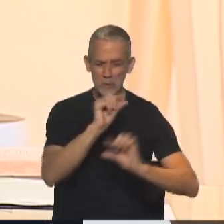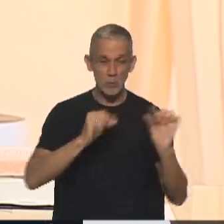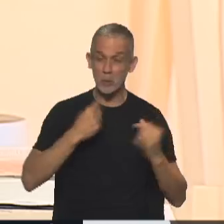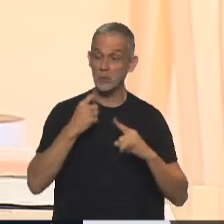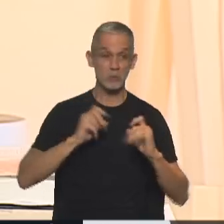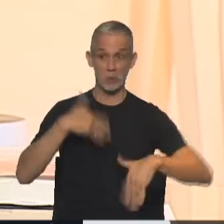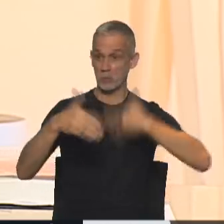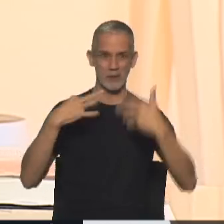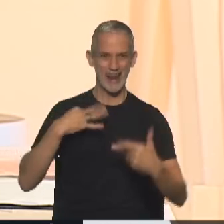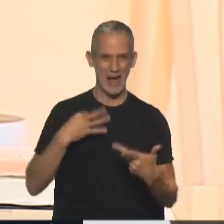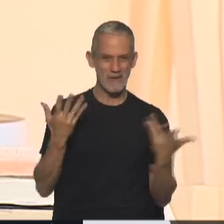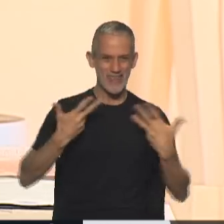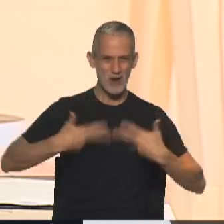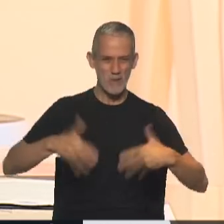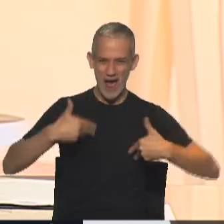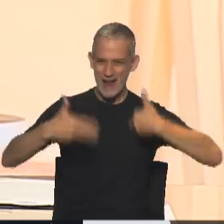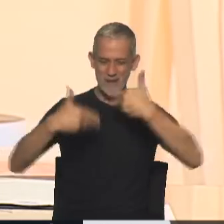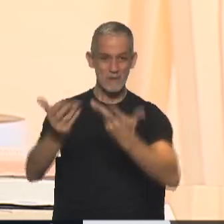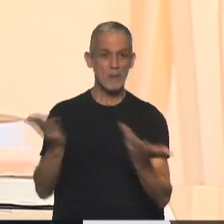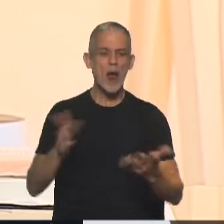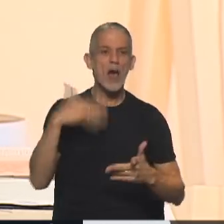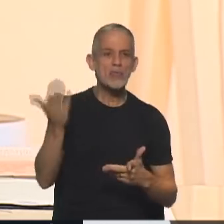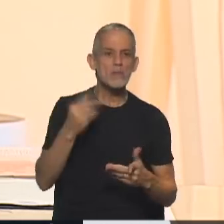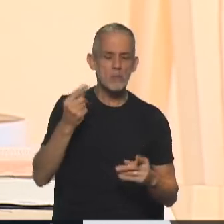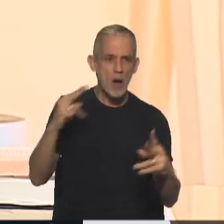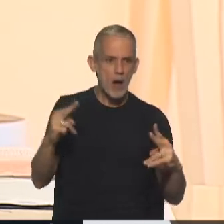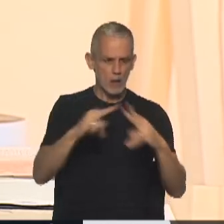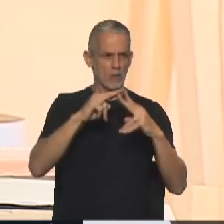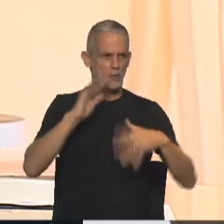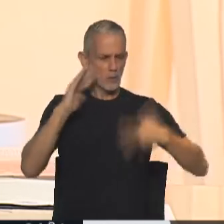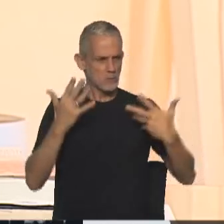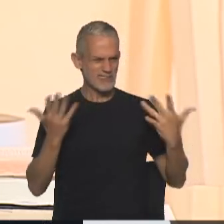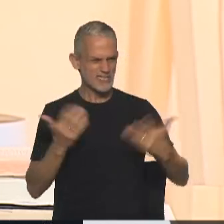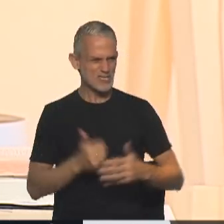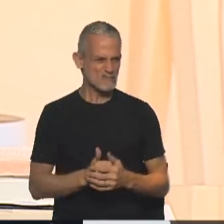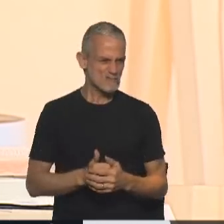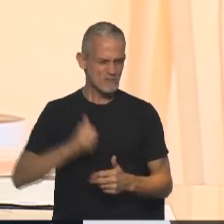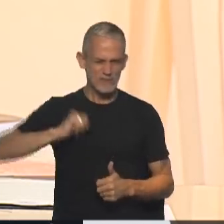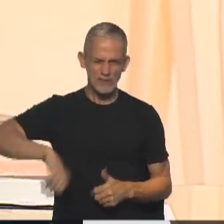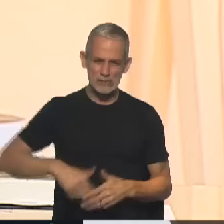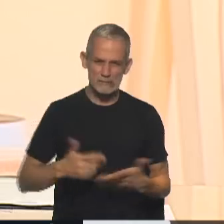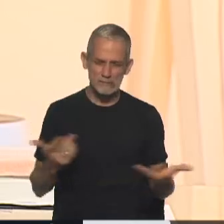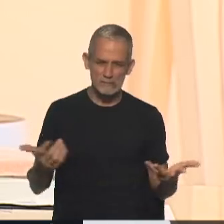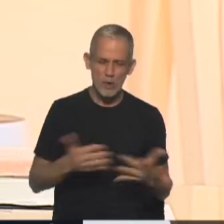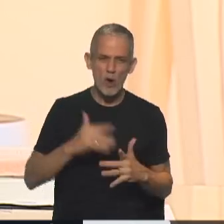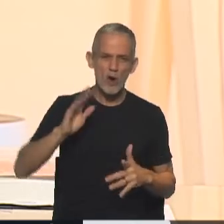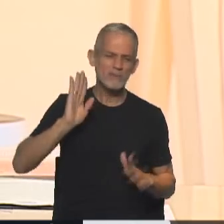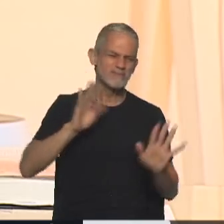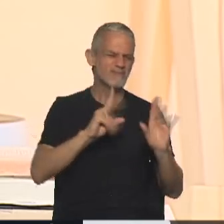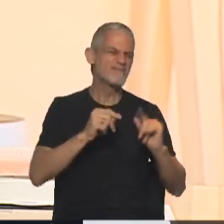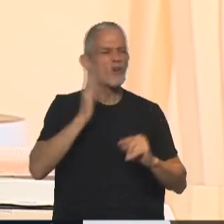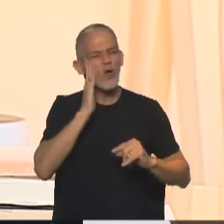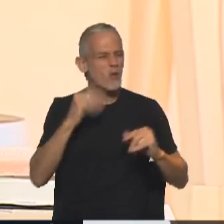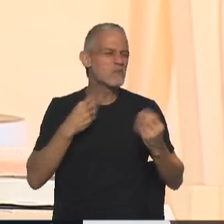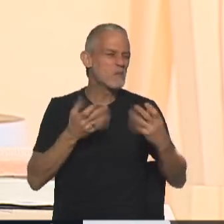seguimos con la vida, seguimos adelante, pero después a la hora de encontrarnos no tenemos ganas o tenemos ganas de descansar o estamos